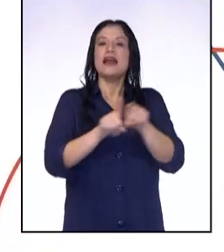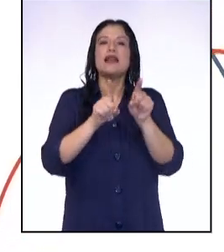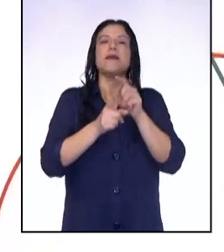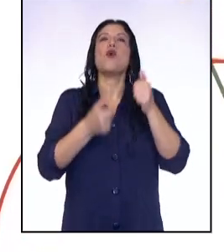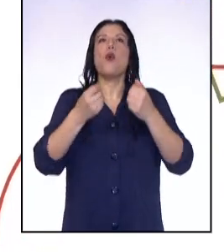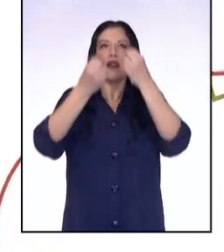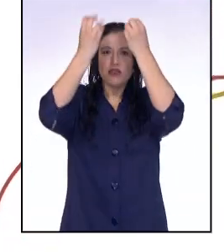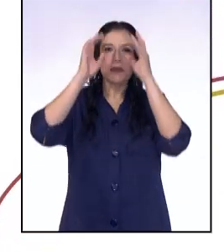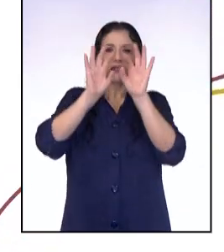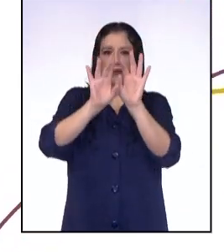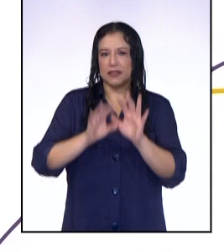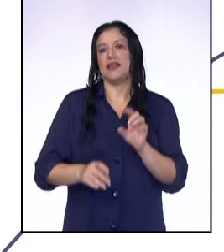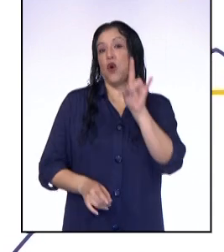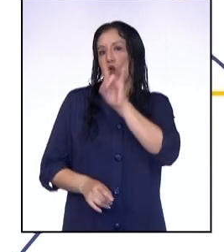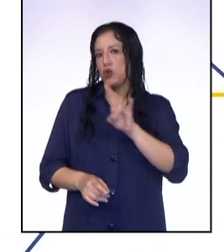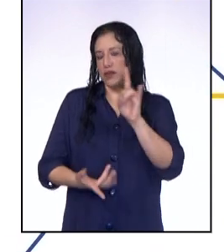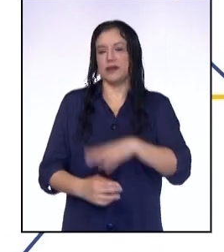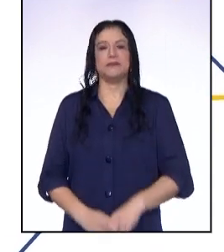texto que van a utilizar.